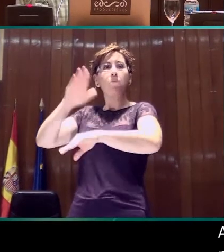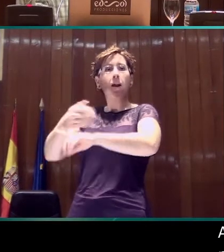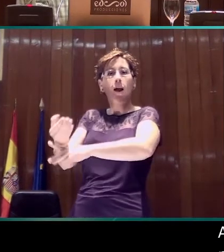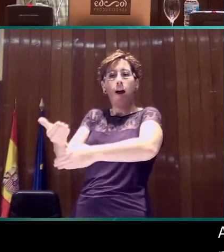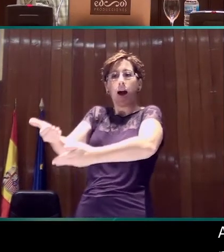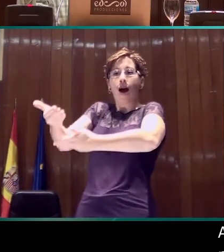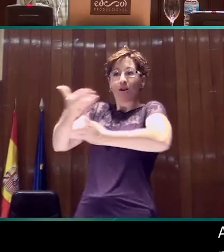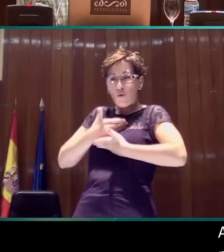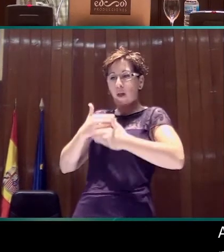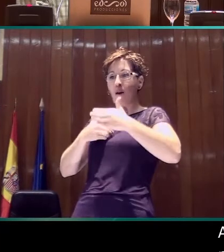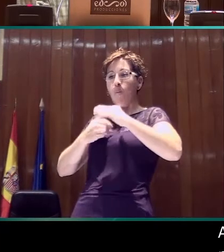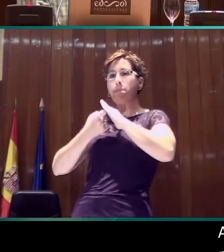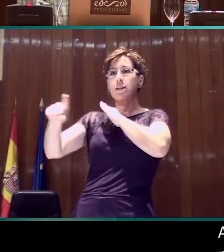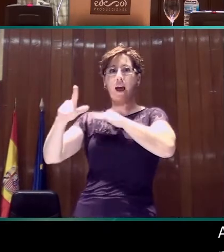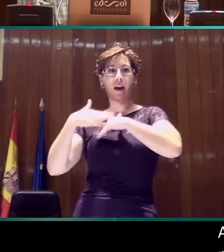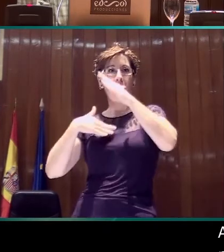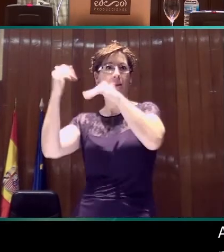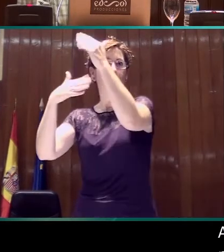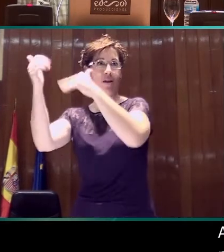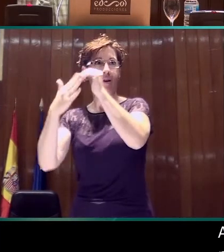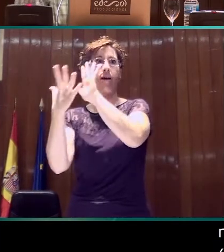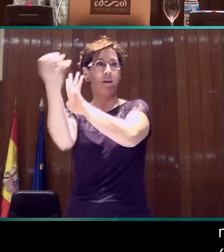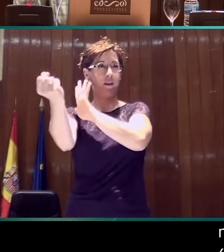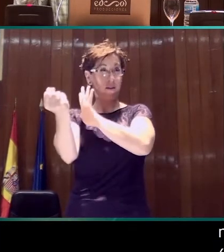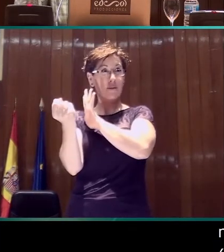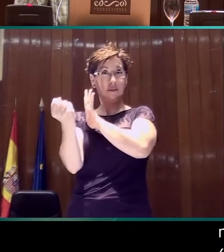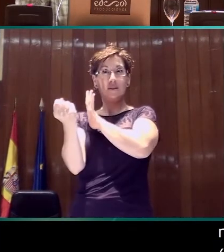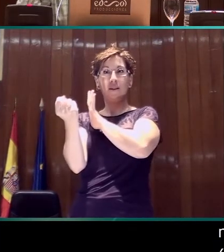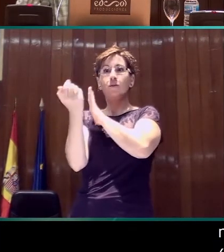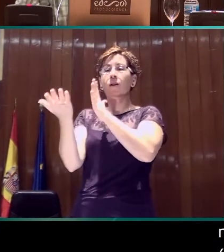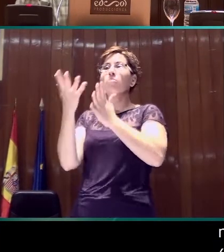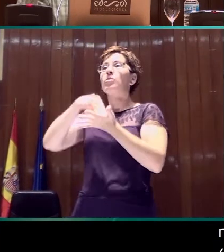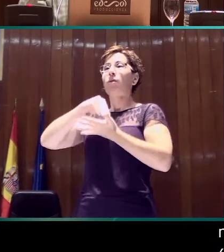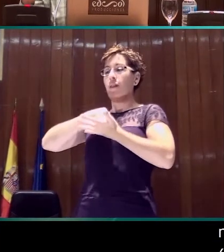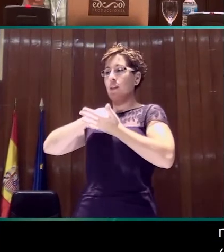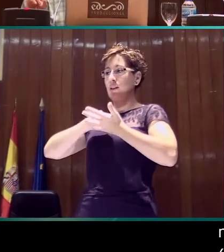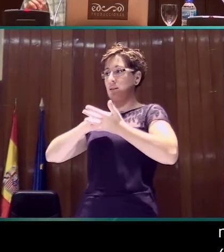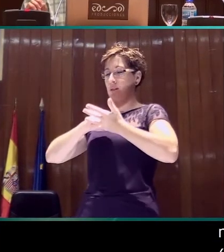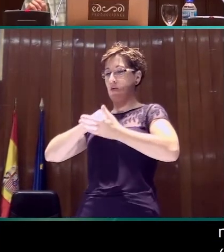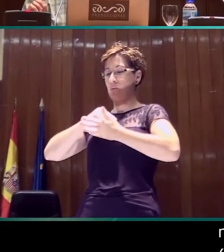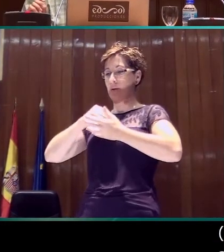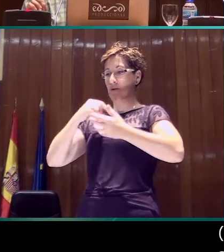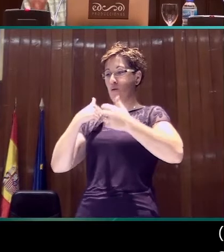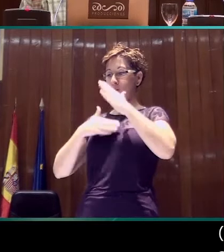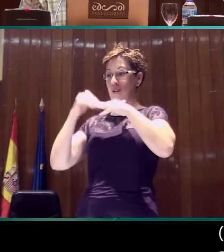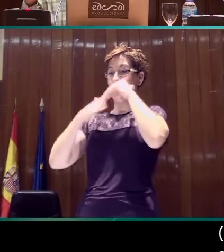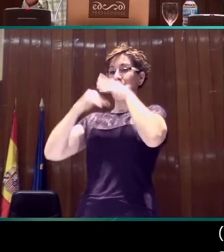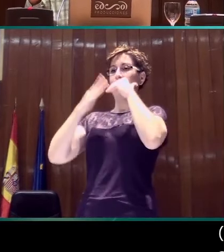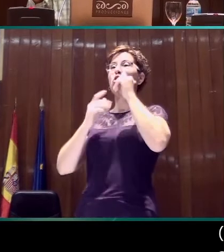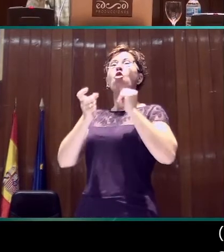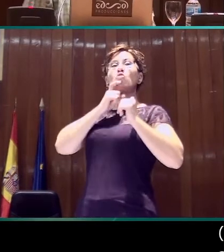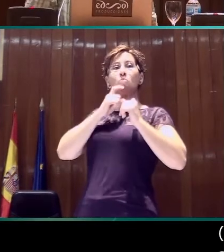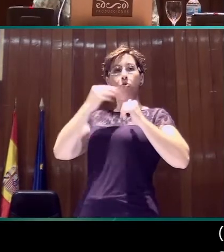significado. Y este significado está configurado por espacios mentales. El éxito en la